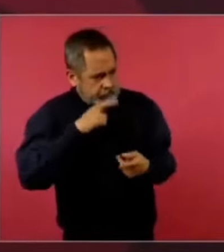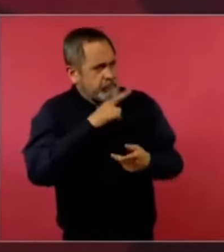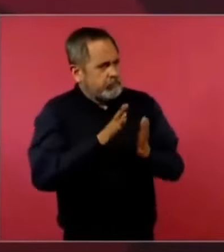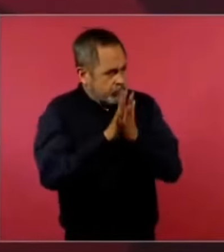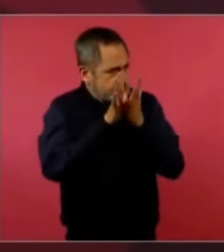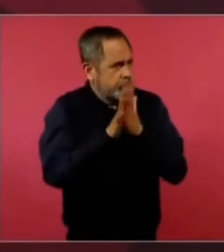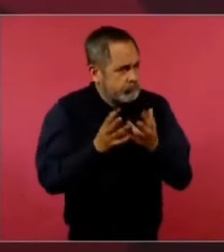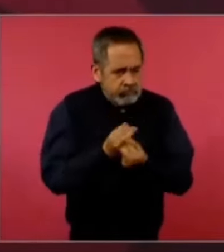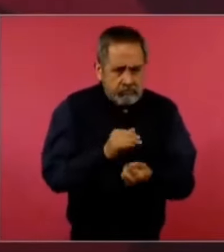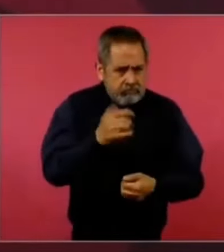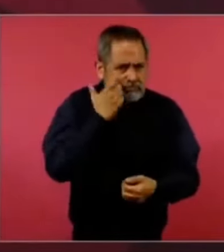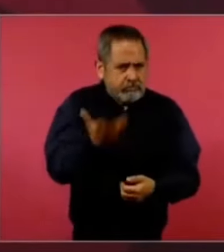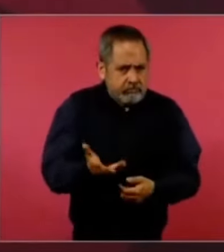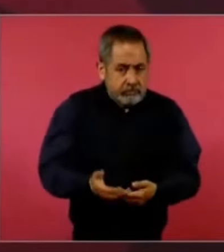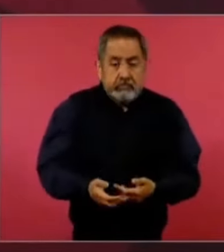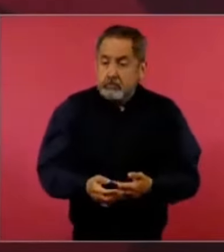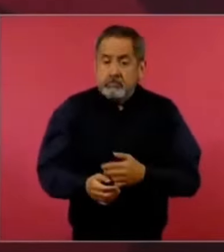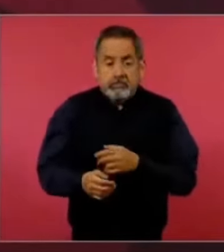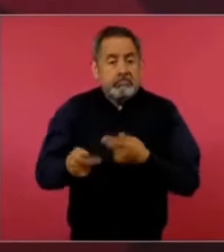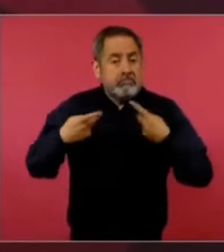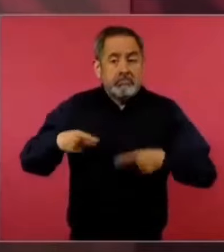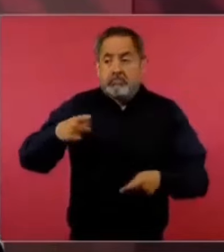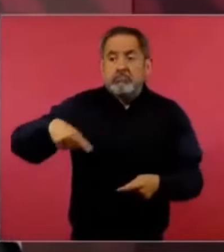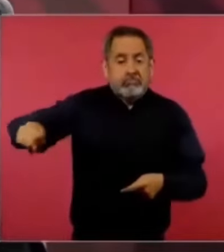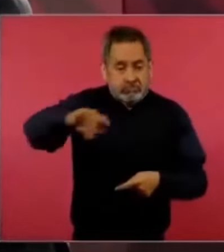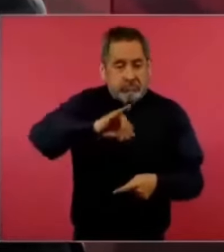que